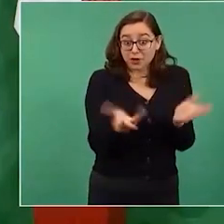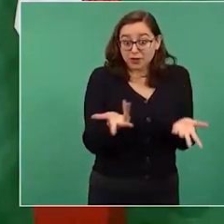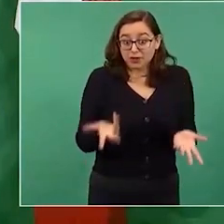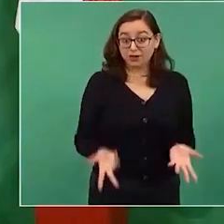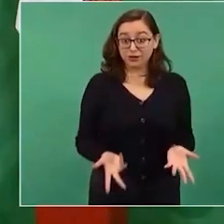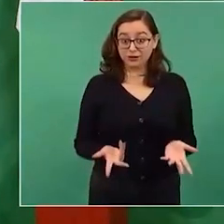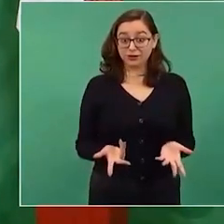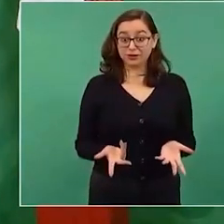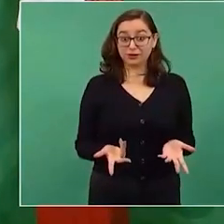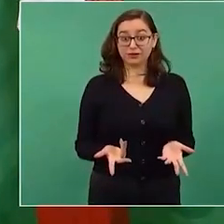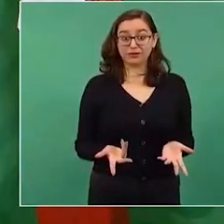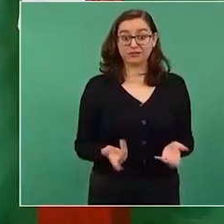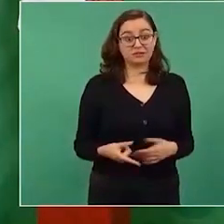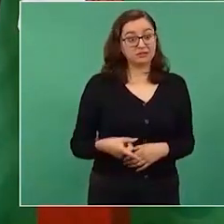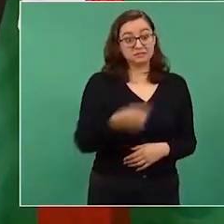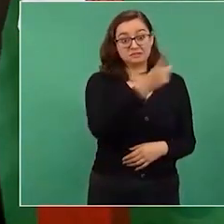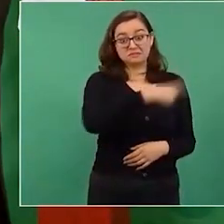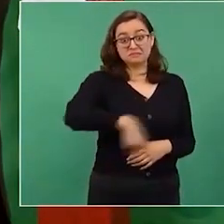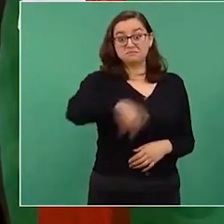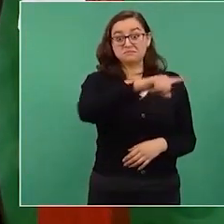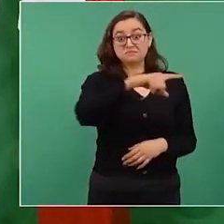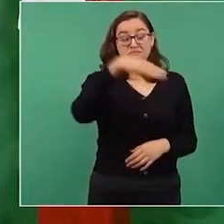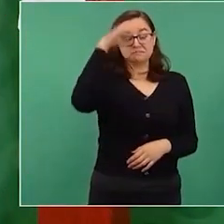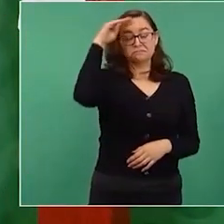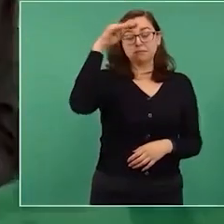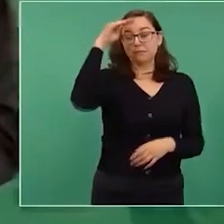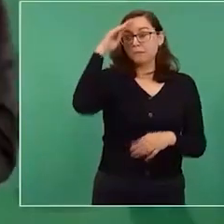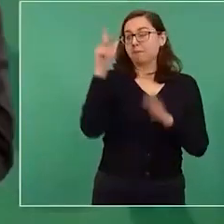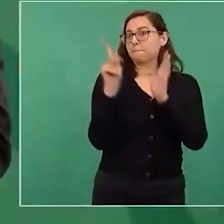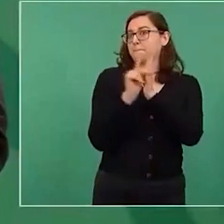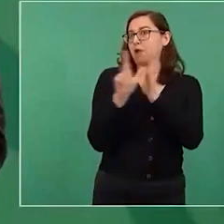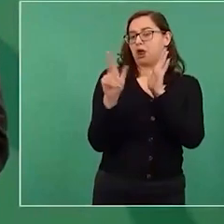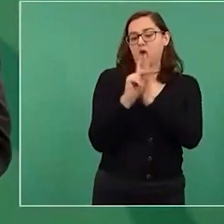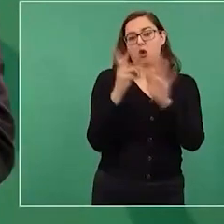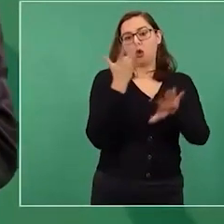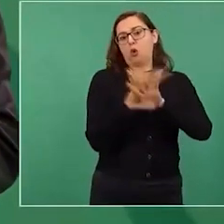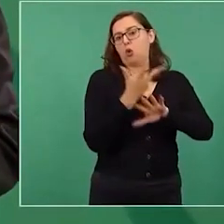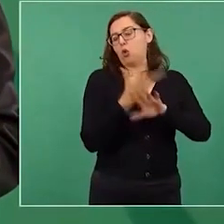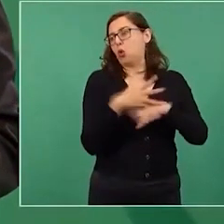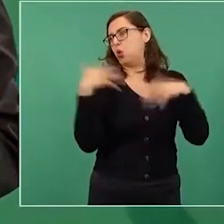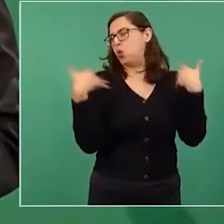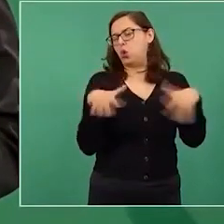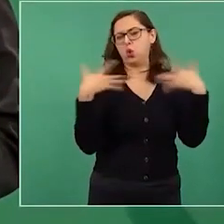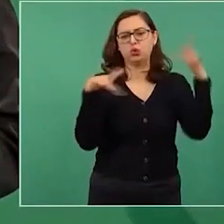lo consideran como la Biblia.